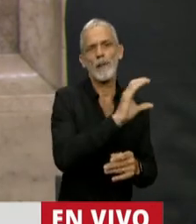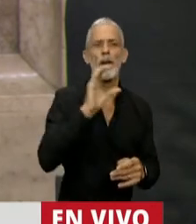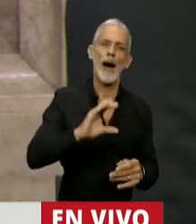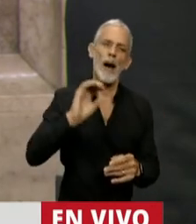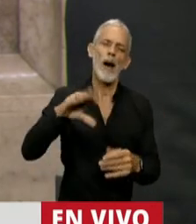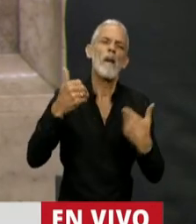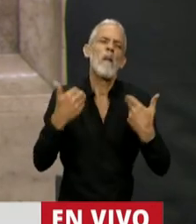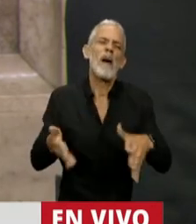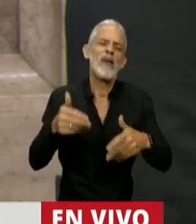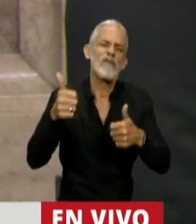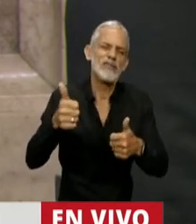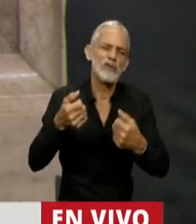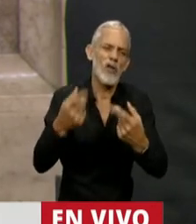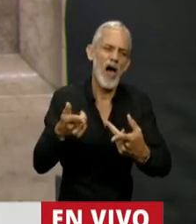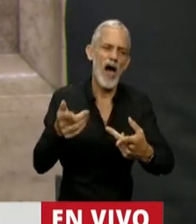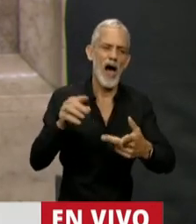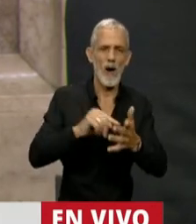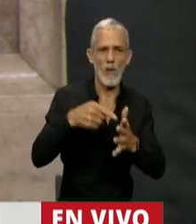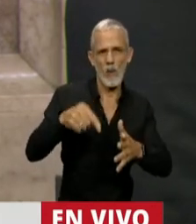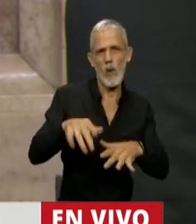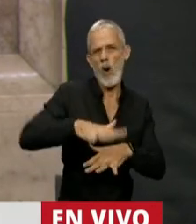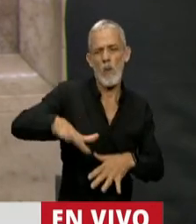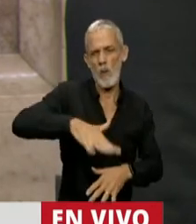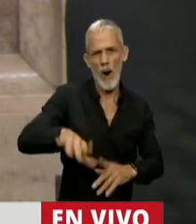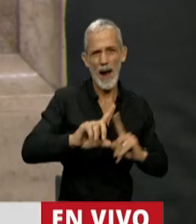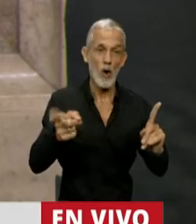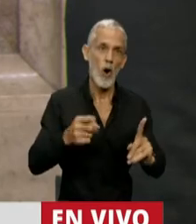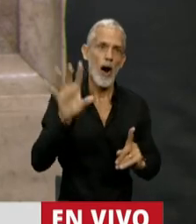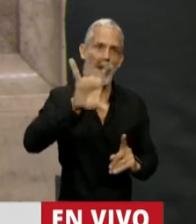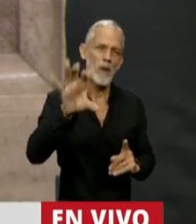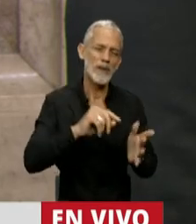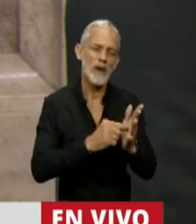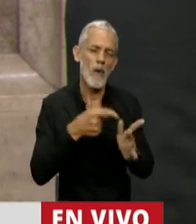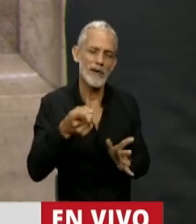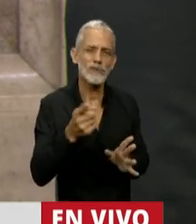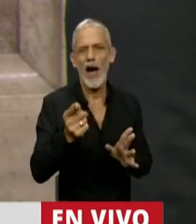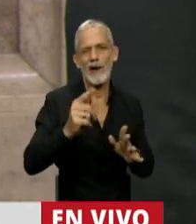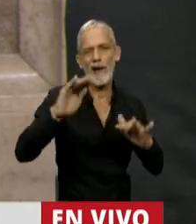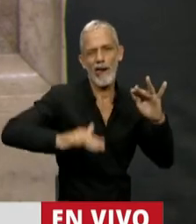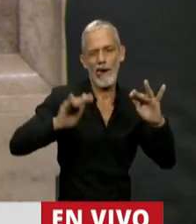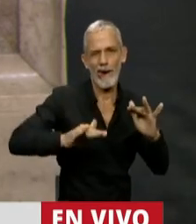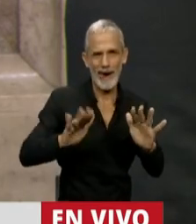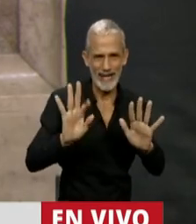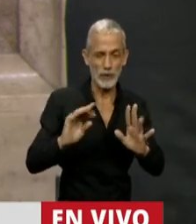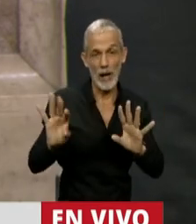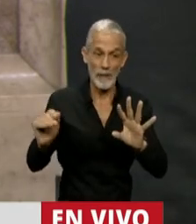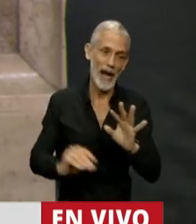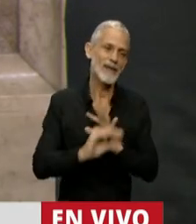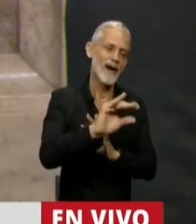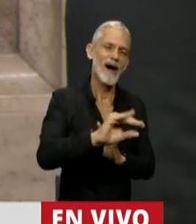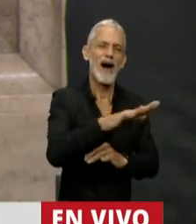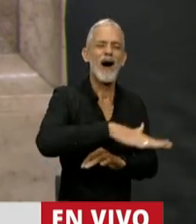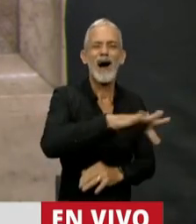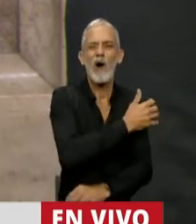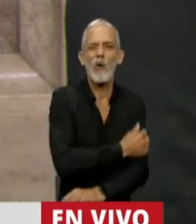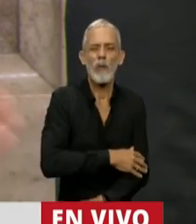para beneficiar a sectores populares, o a la provincia de Buenos Aires que está desfavorecida y estos recursos van a ir a los sectores